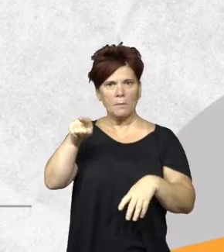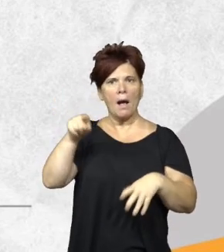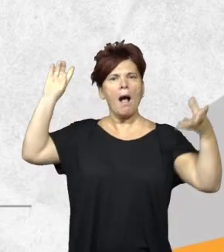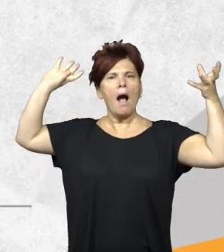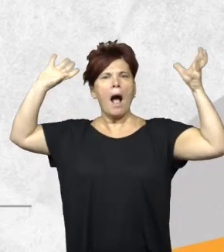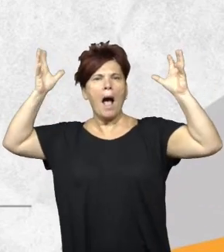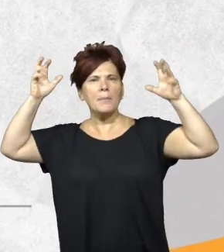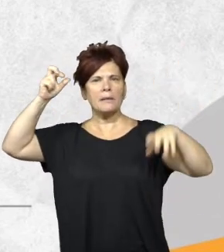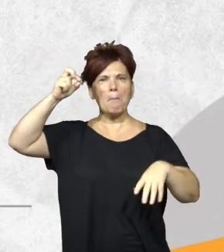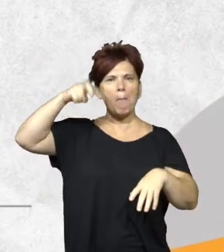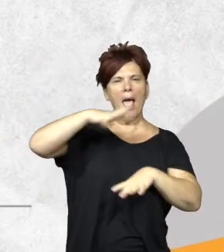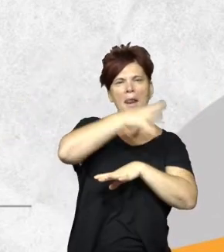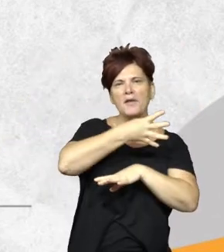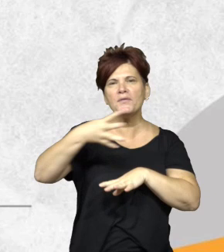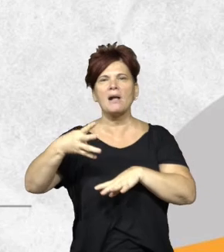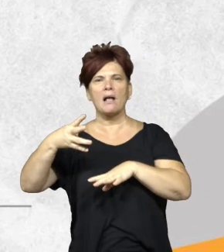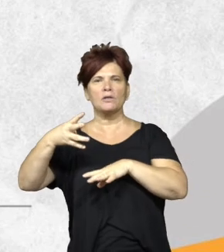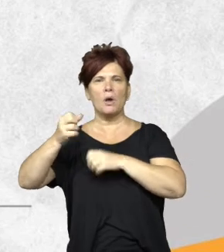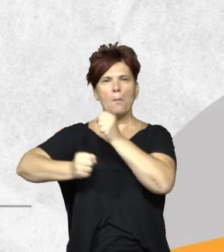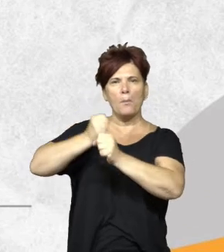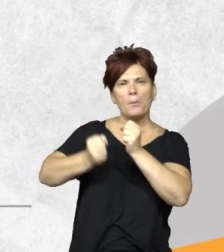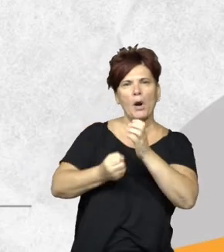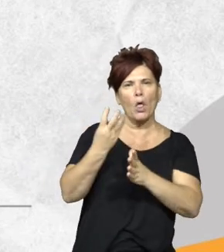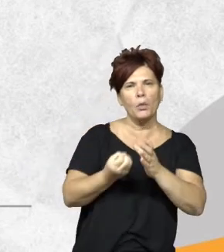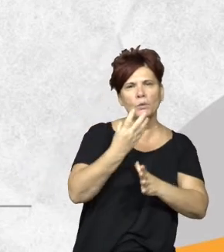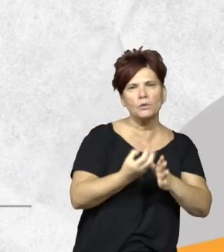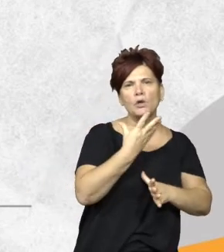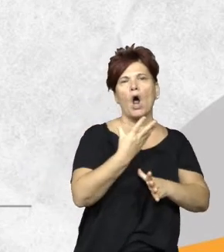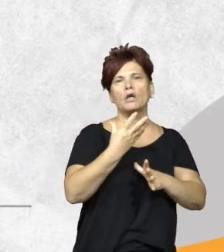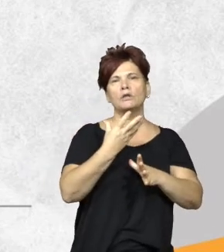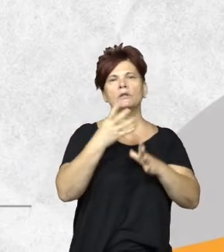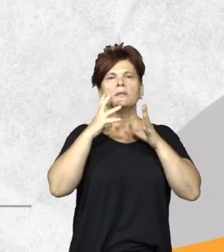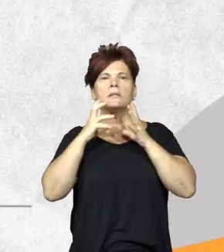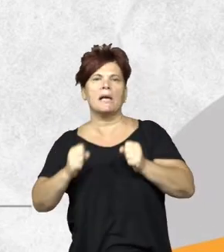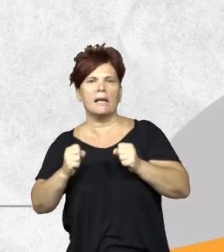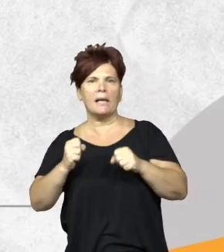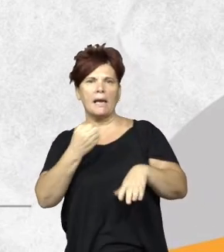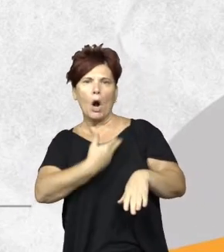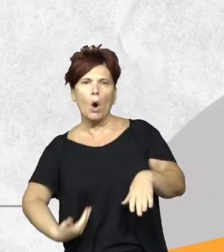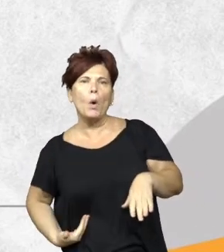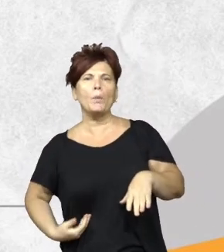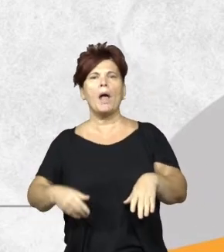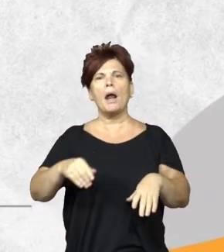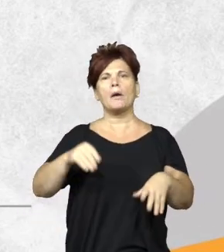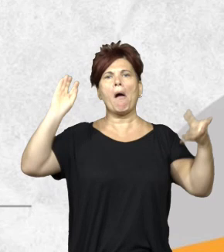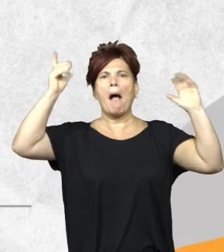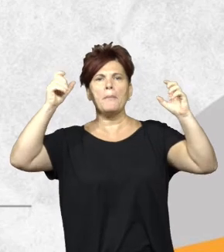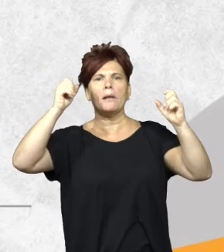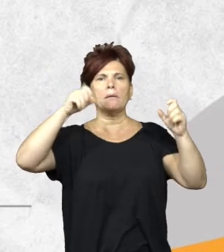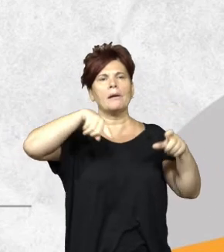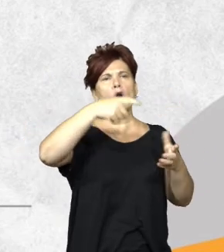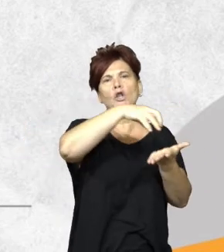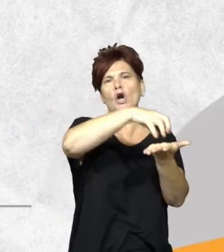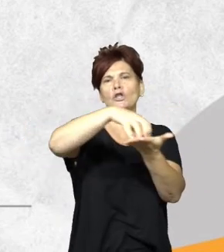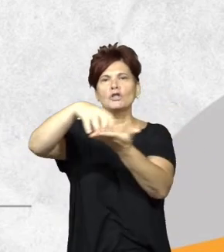estaba en planificación ambiente estaba con producción ambiente estaba en la Secretaría de Gobernación ambiente estaba en otros lugares de las cuales